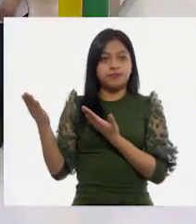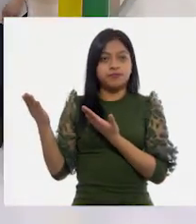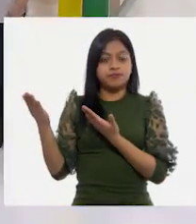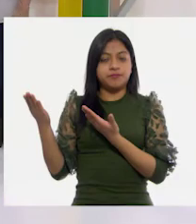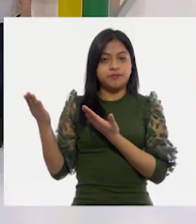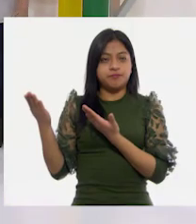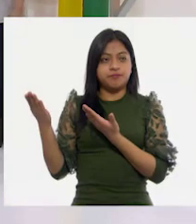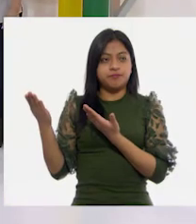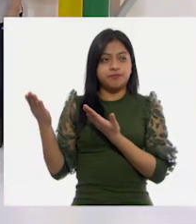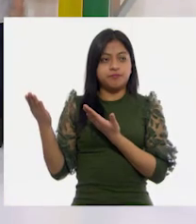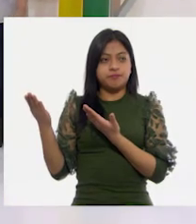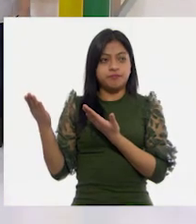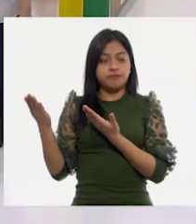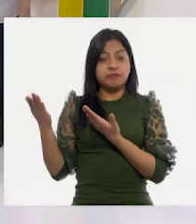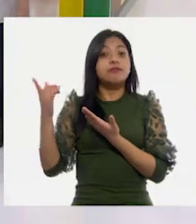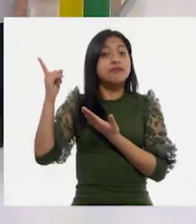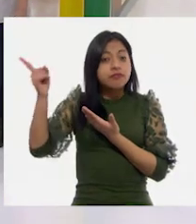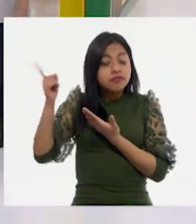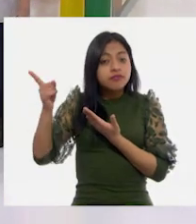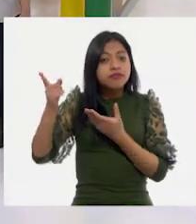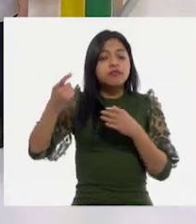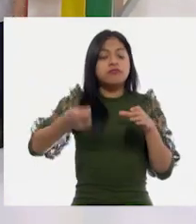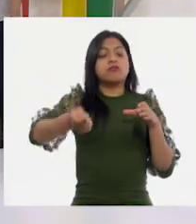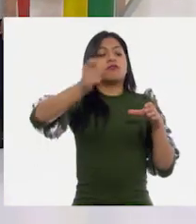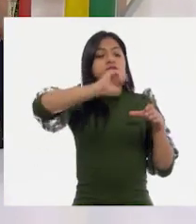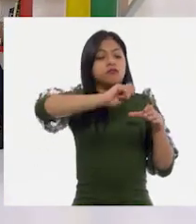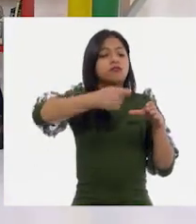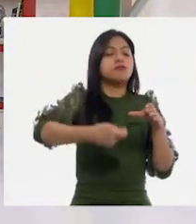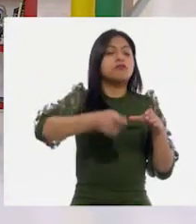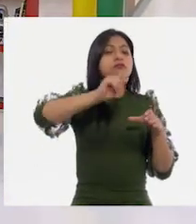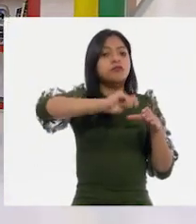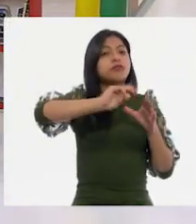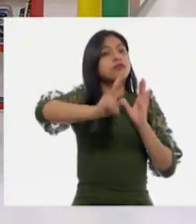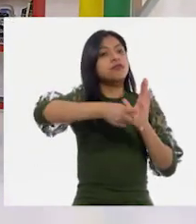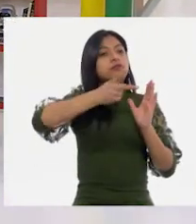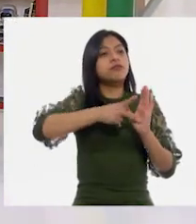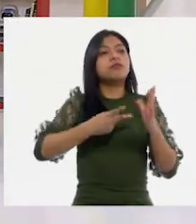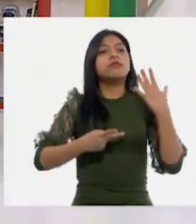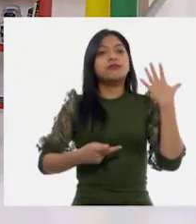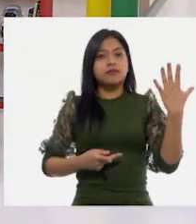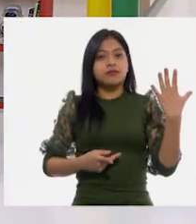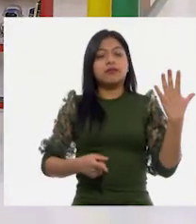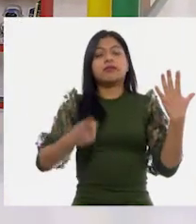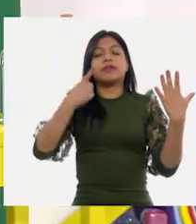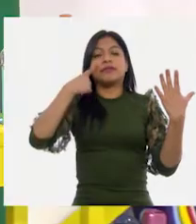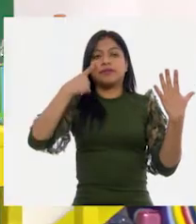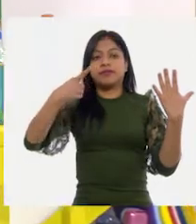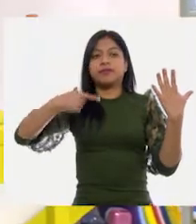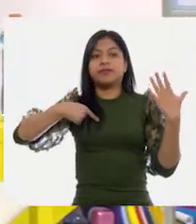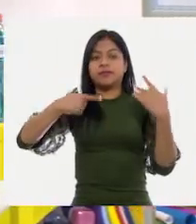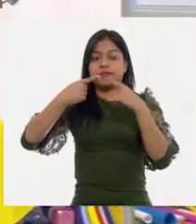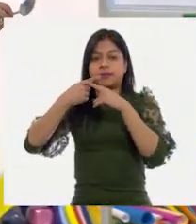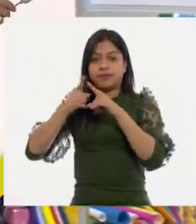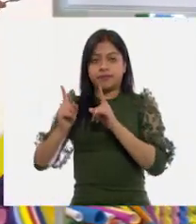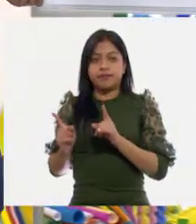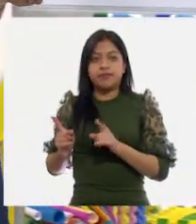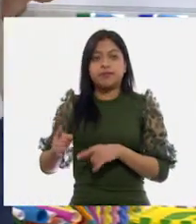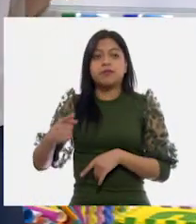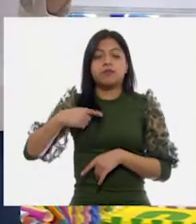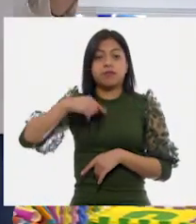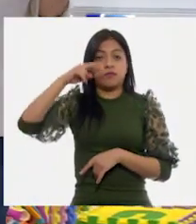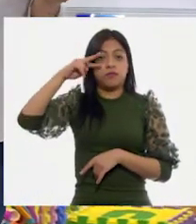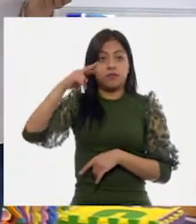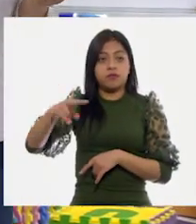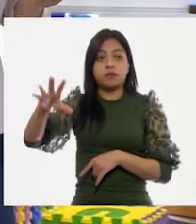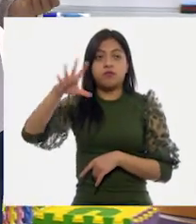Y le puse cinco cucharadas a cada vaso. Mira, pues yo hice lo siguiente. Como vi que había